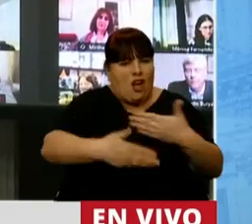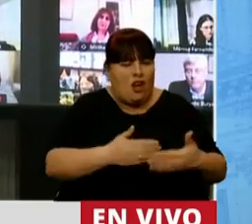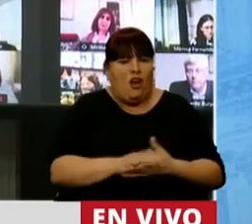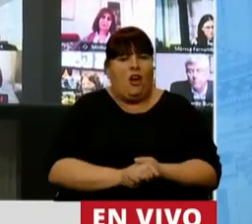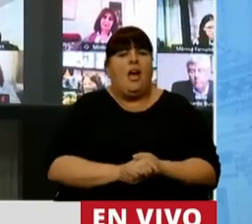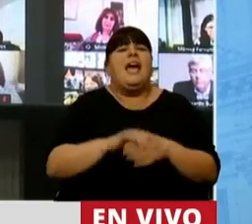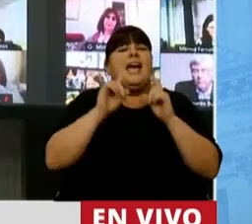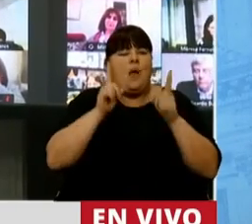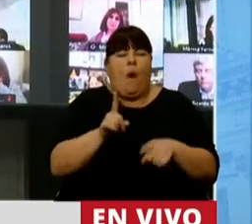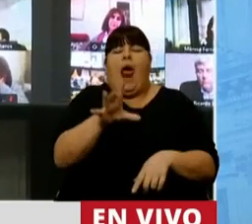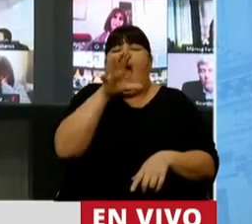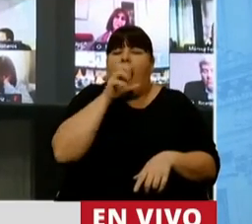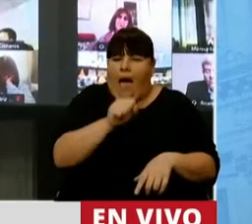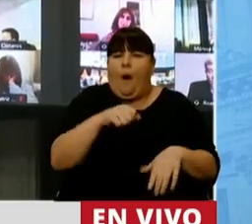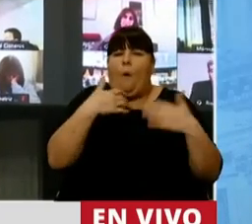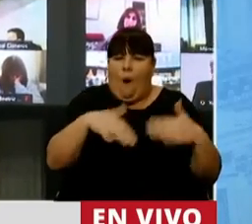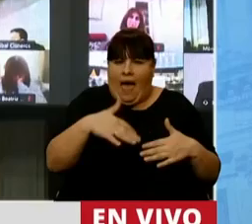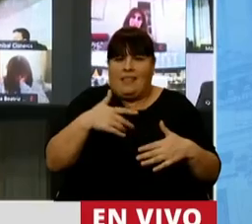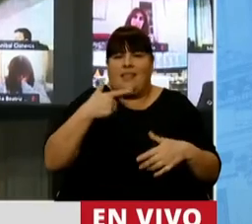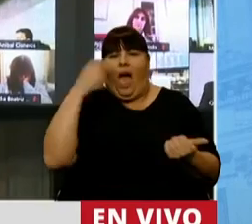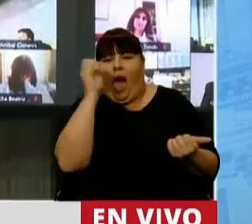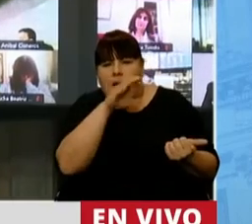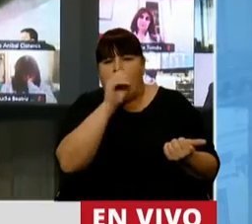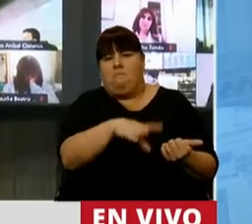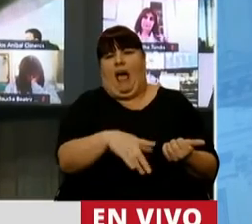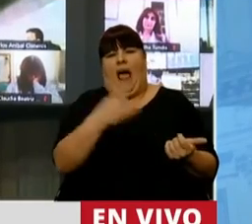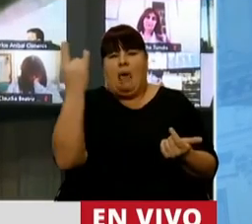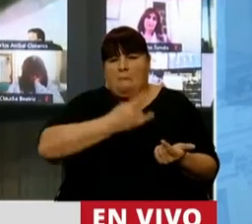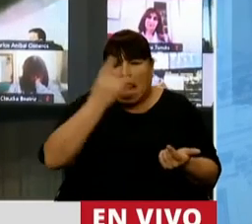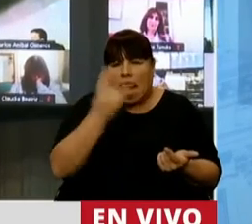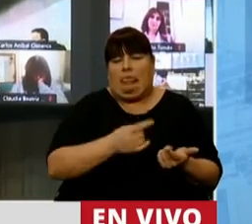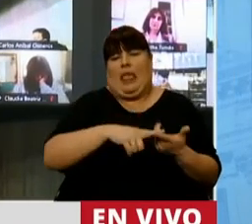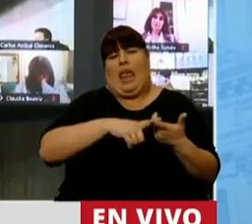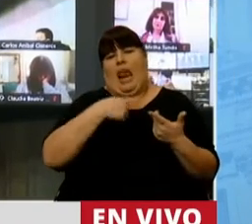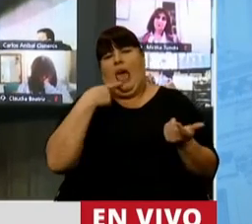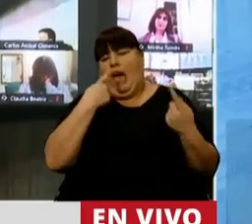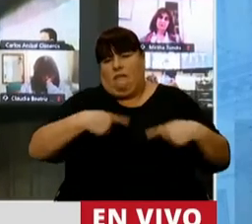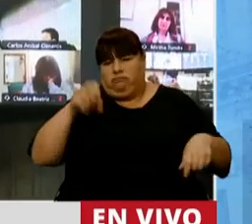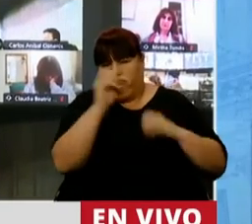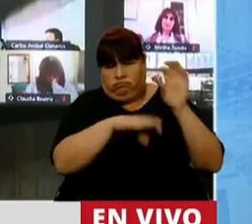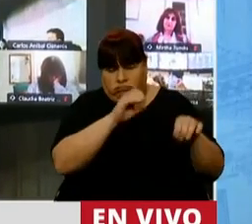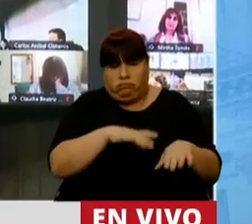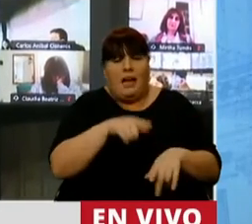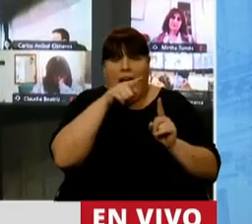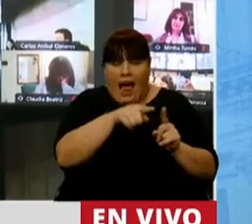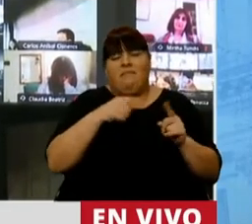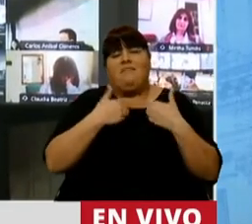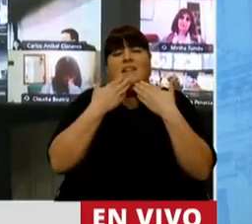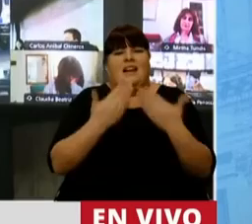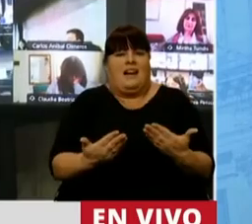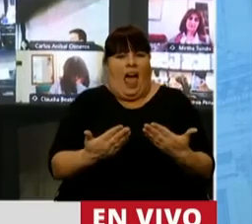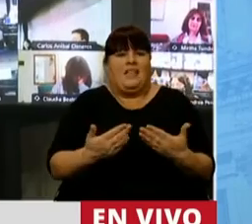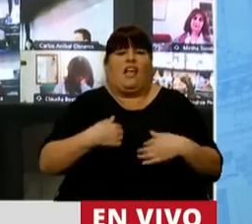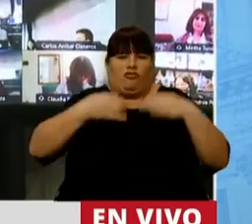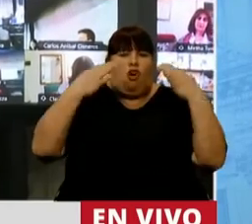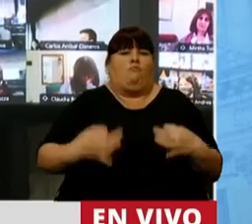aún soportando ofensas, mentiras o calumnias. De ahí nuestro agradecimiento